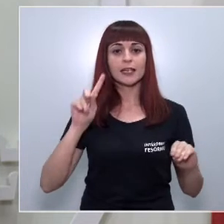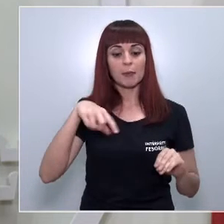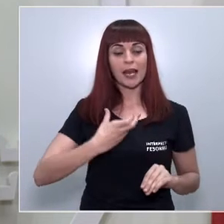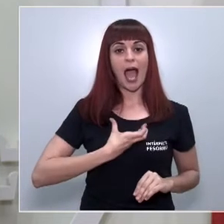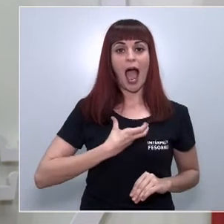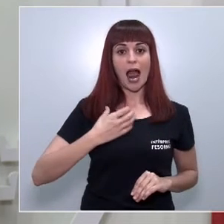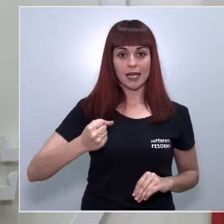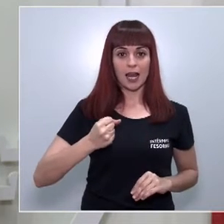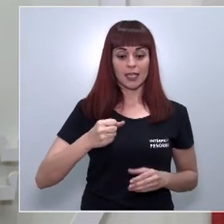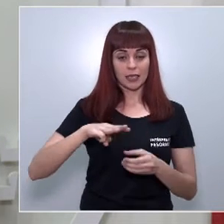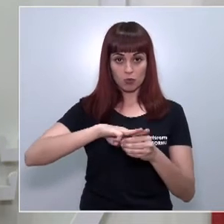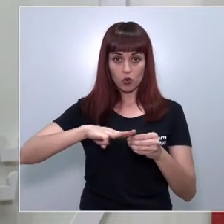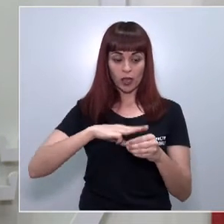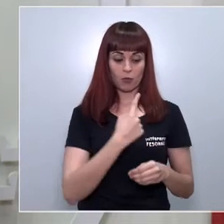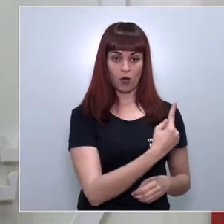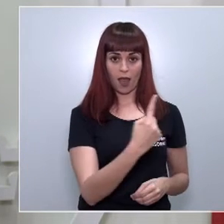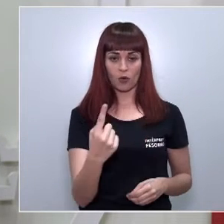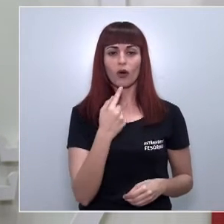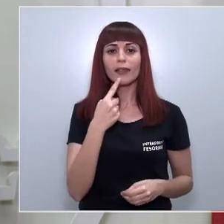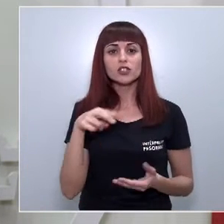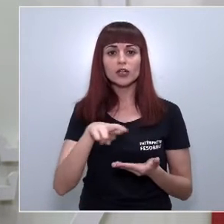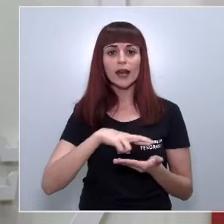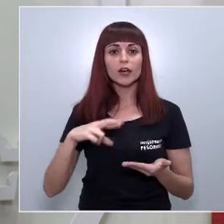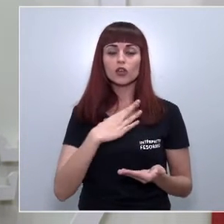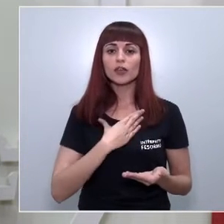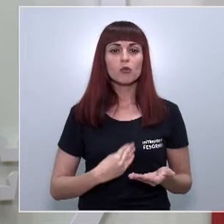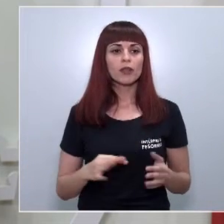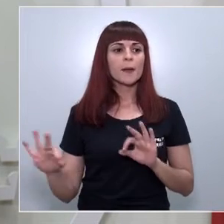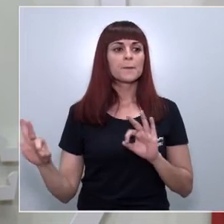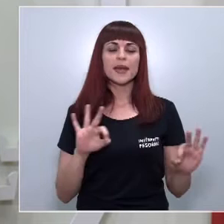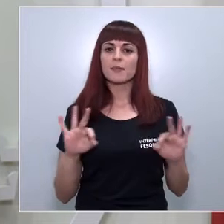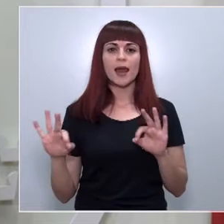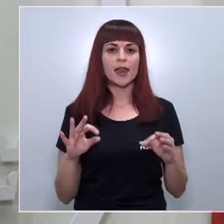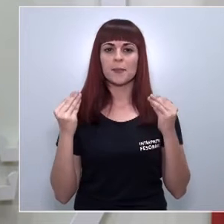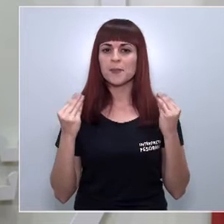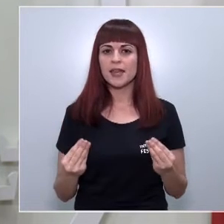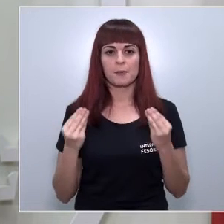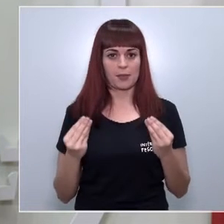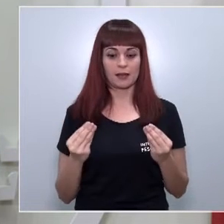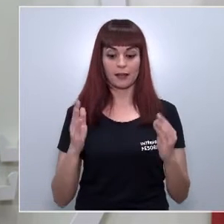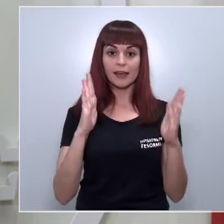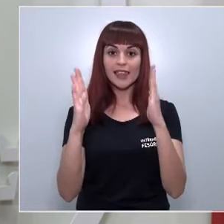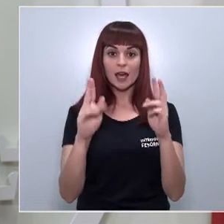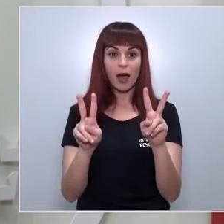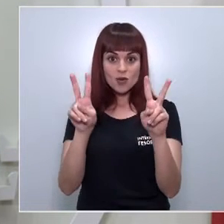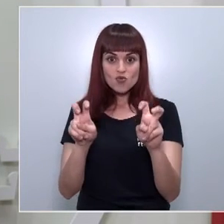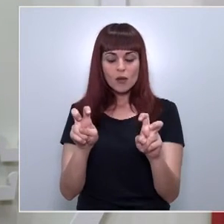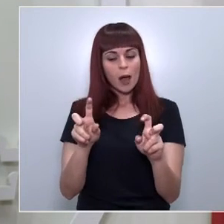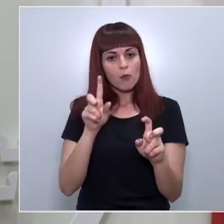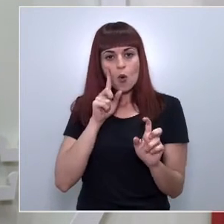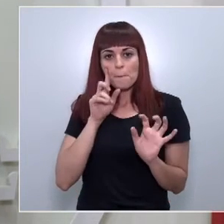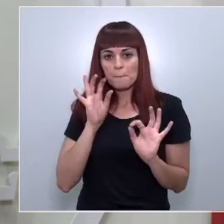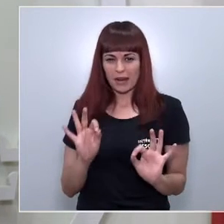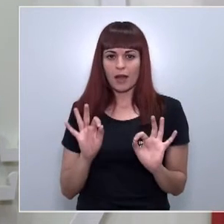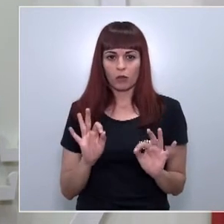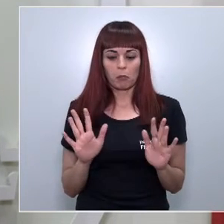alcaldes de nuestros municipios que la región de Murcia está preparada y afronta esta nueva etapa con mucha precaución,